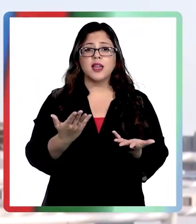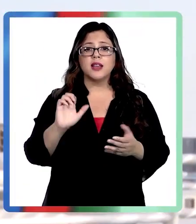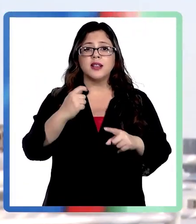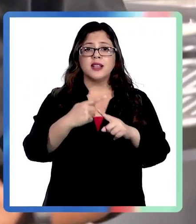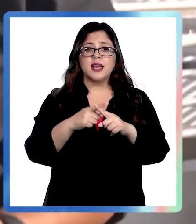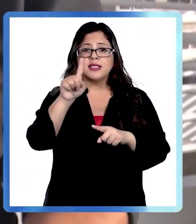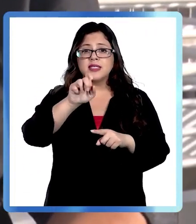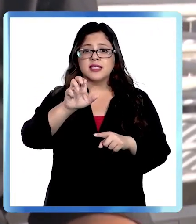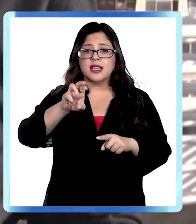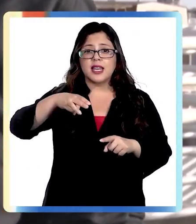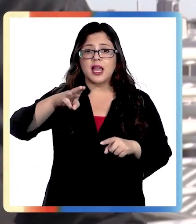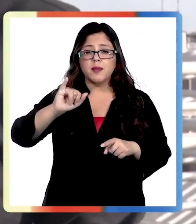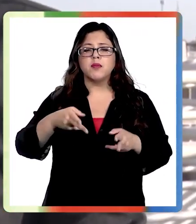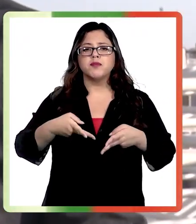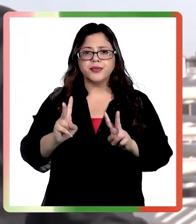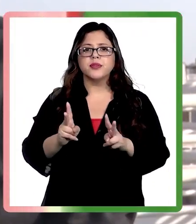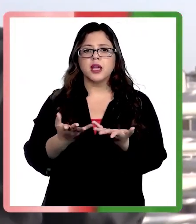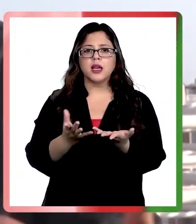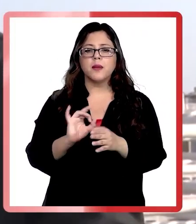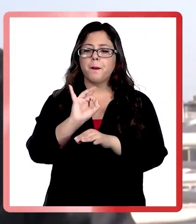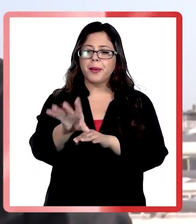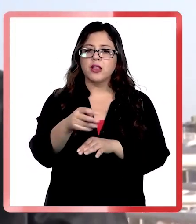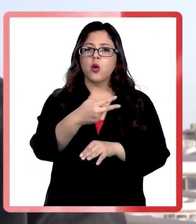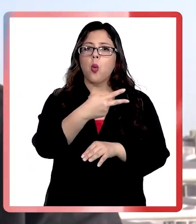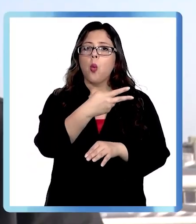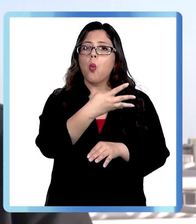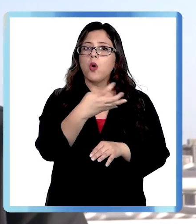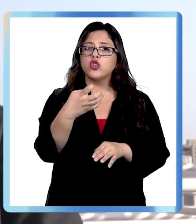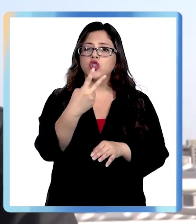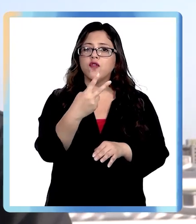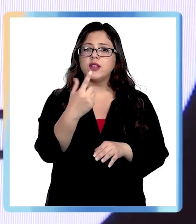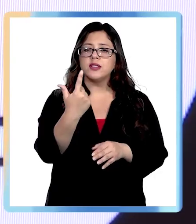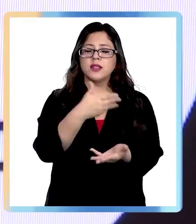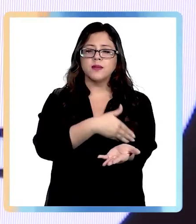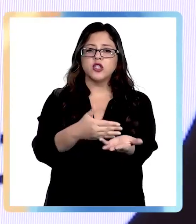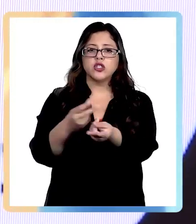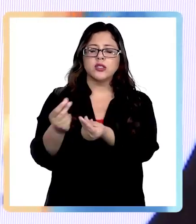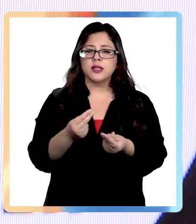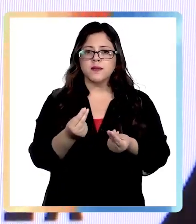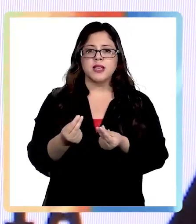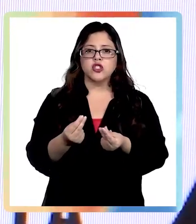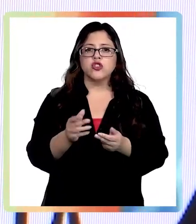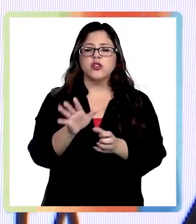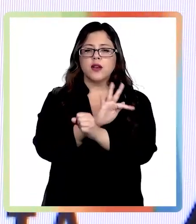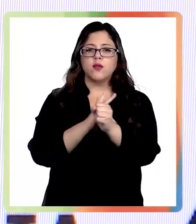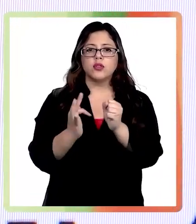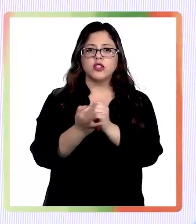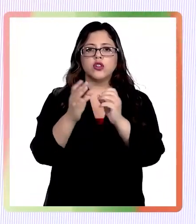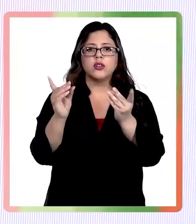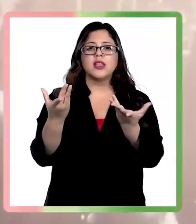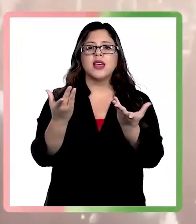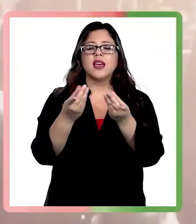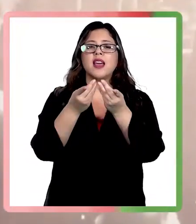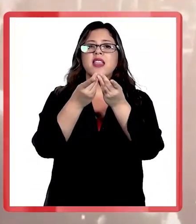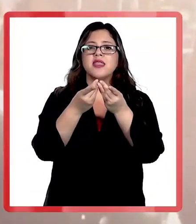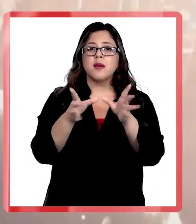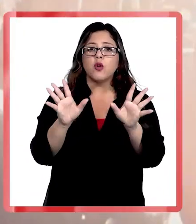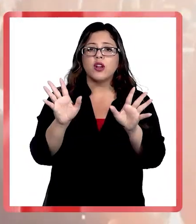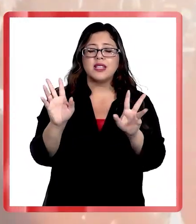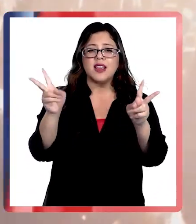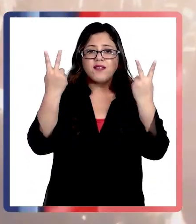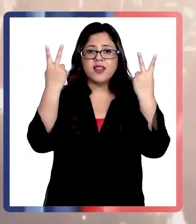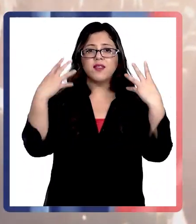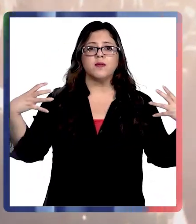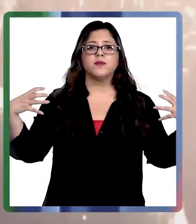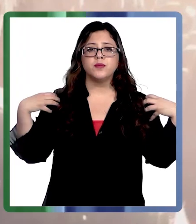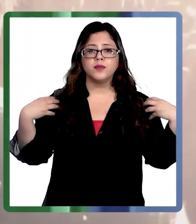Antofagasta Carlos Contreras autorizó el traspaso de casi 427 millones de pesos a la Fundación Democracia Viva, a cargo de su